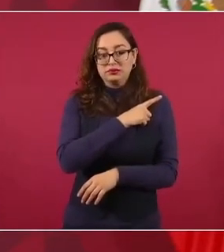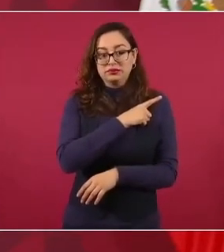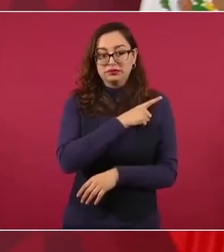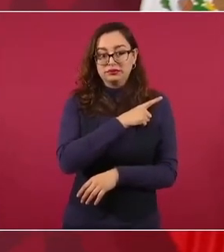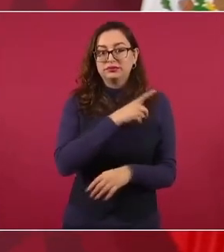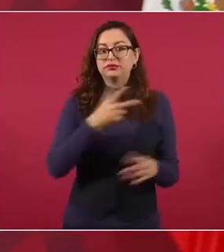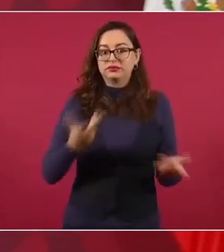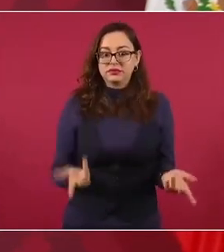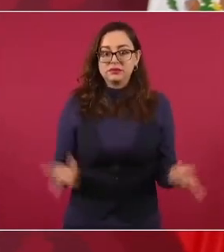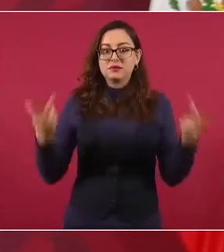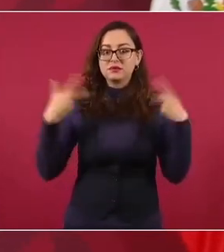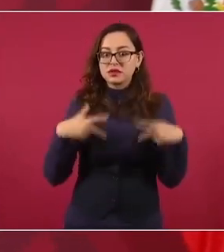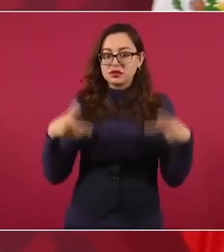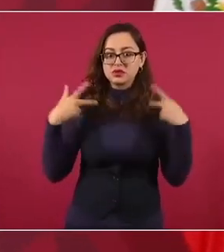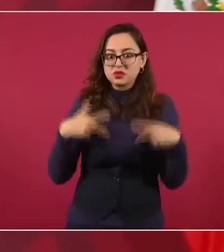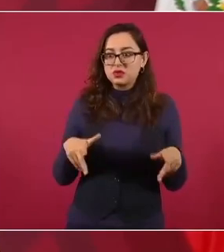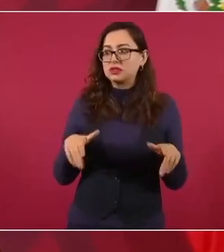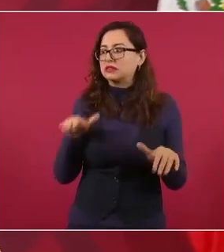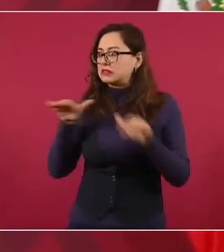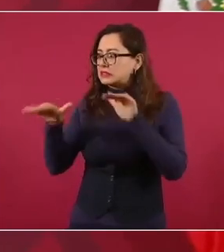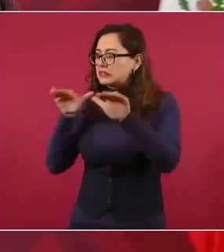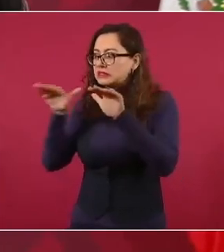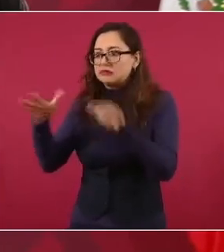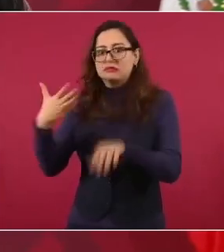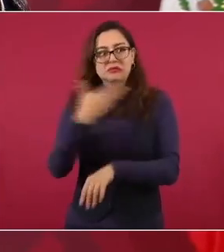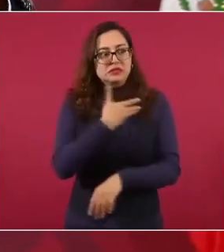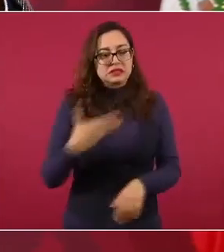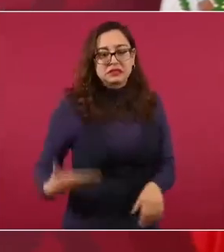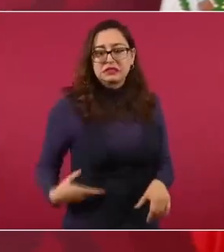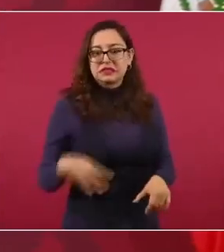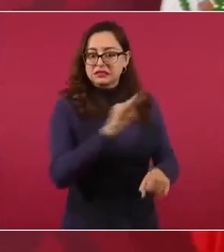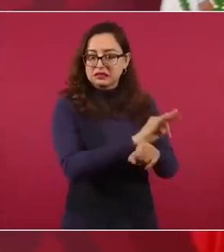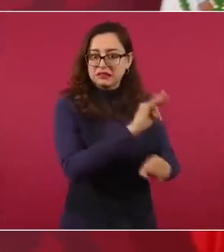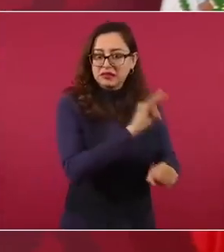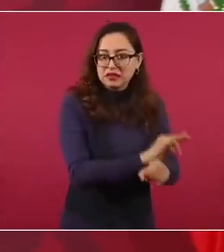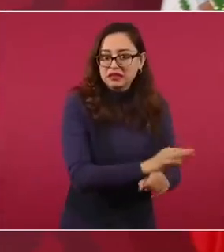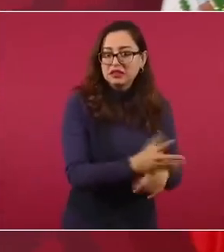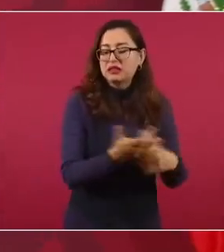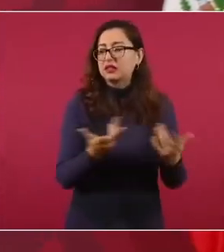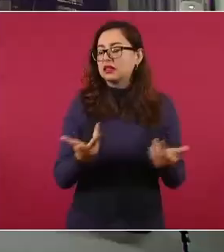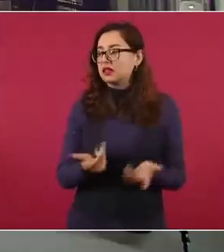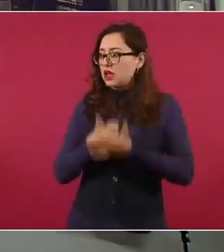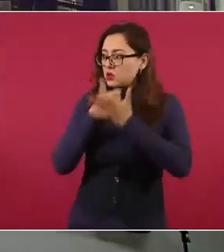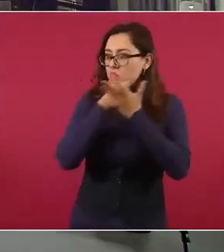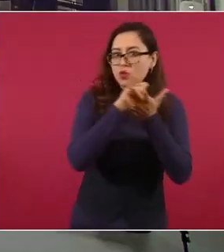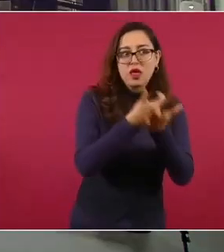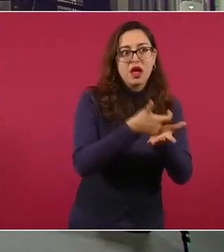saliera a defender al presidente, que estaba aquí preso en la intendencia.